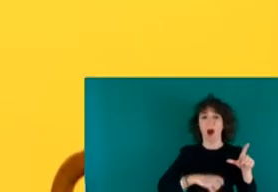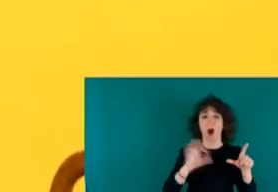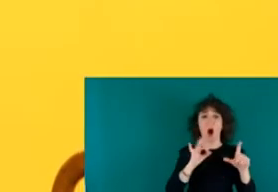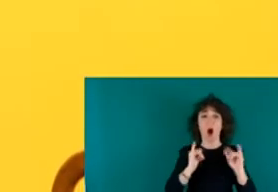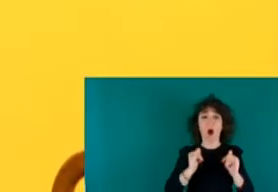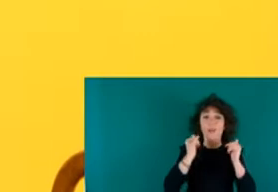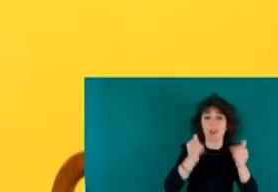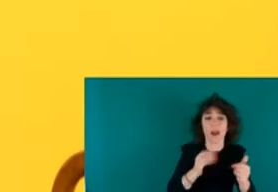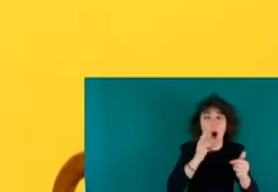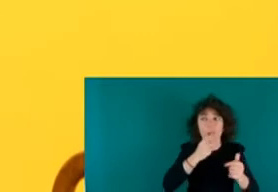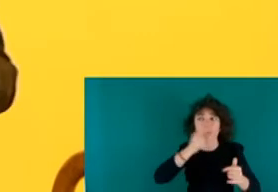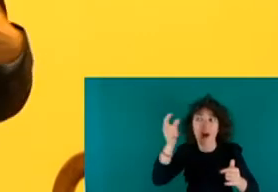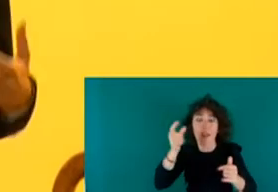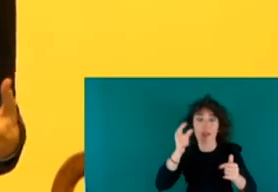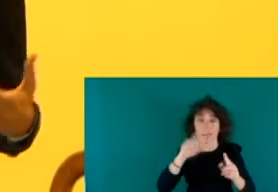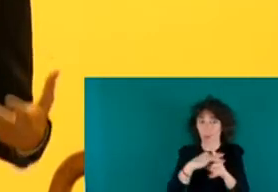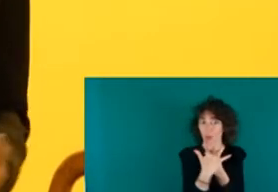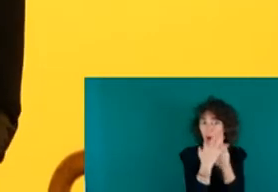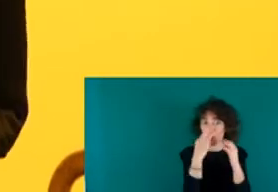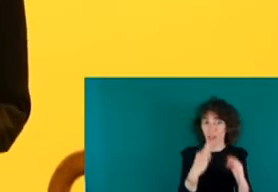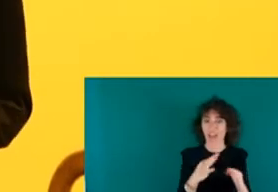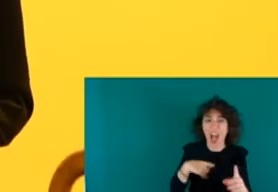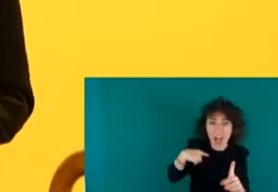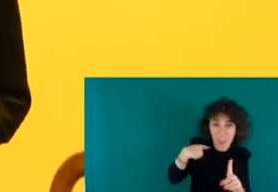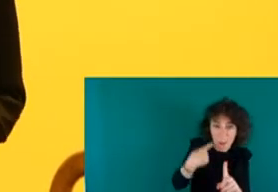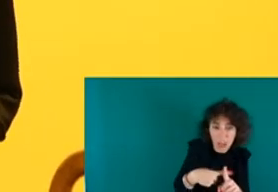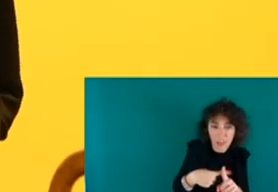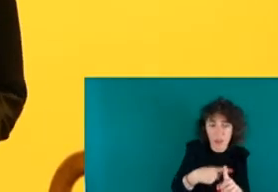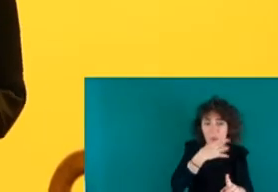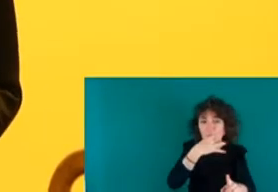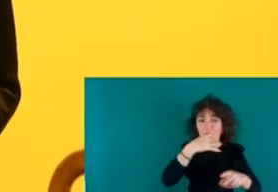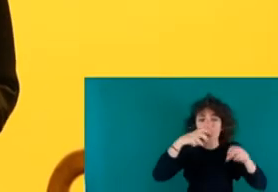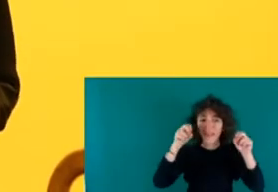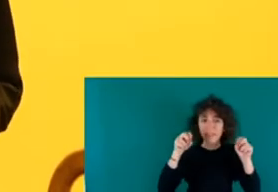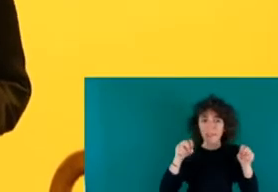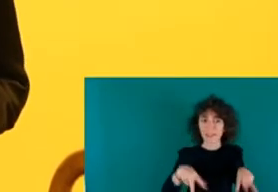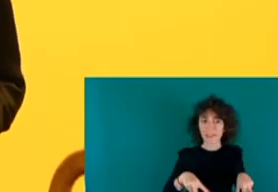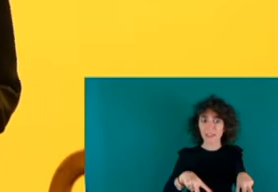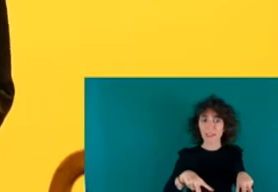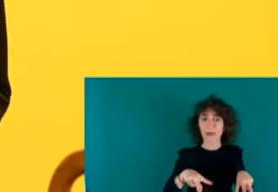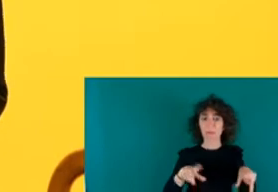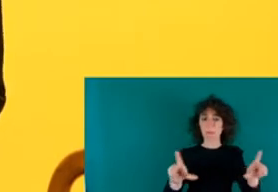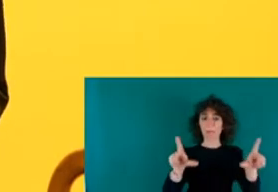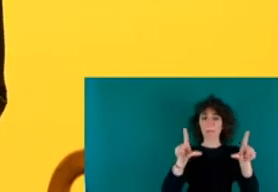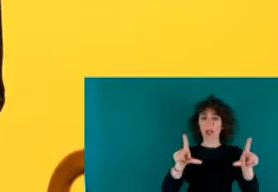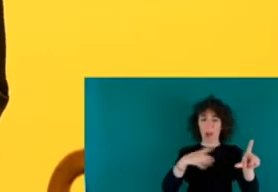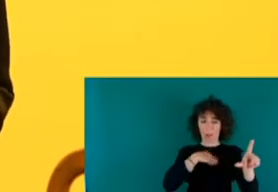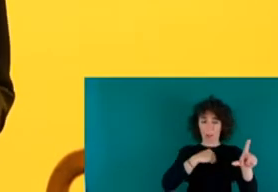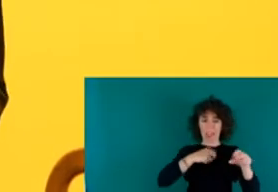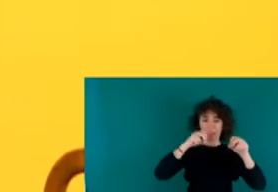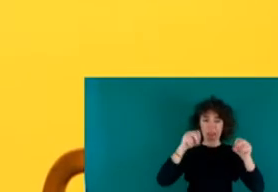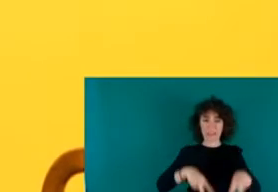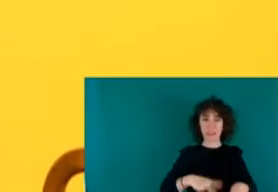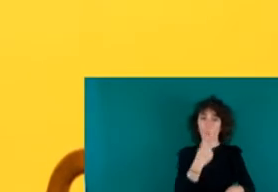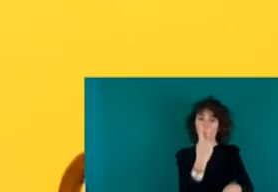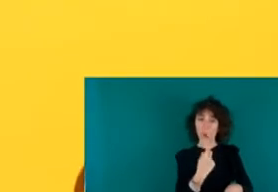dejamos, además tenemos la desvergüenza de poner en su placa indocumentado uno, indocumentado dos,